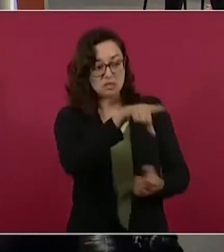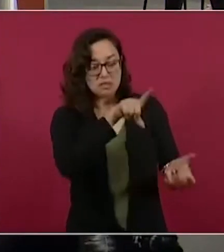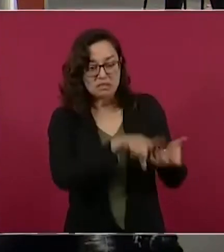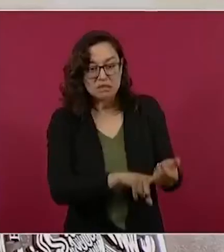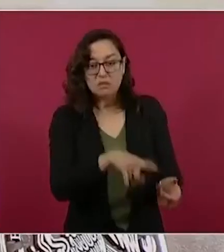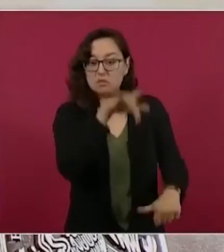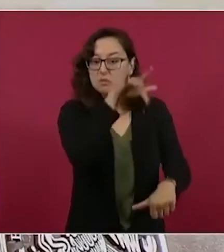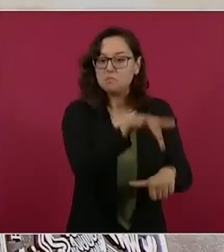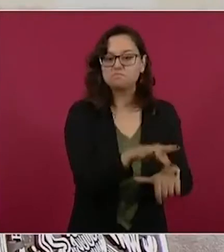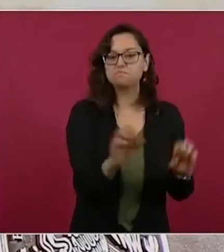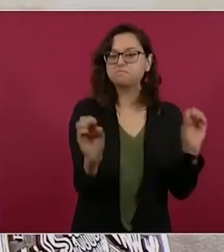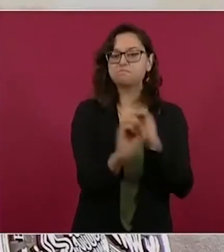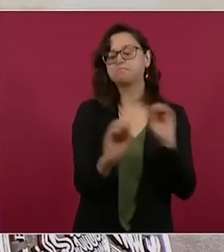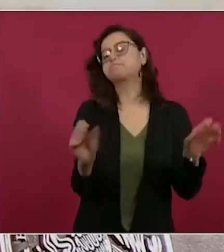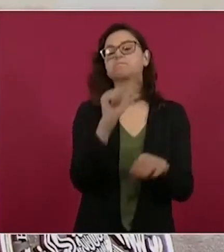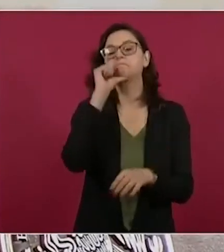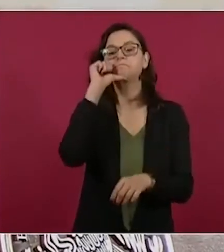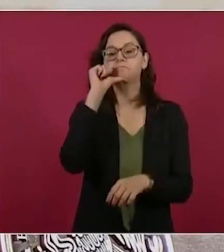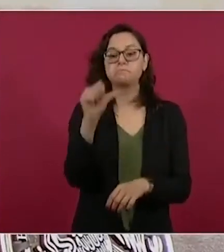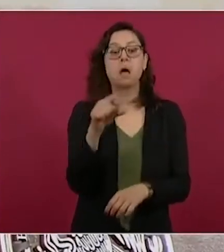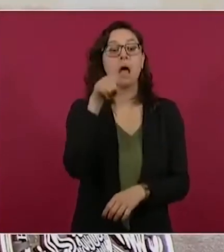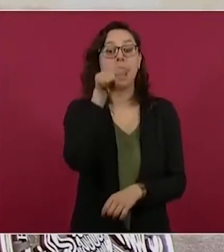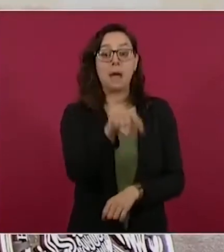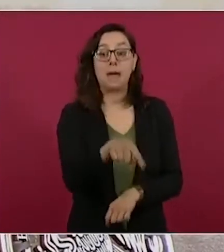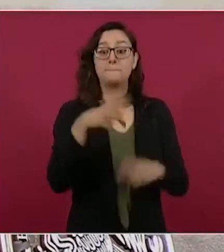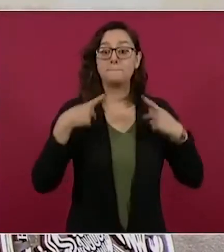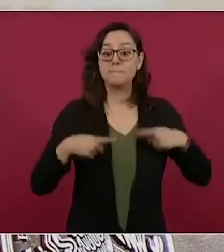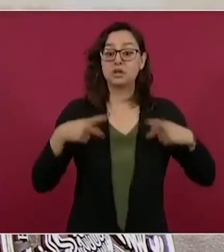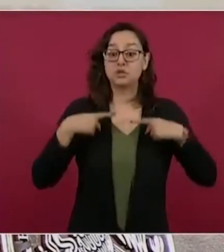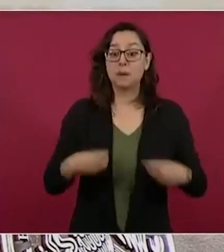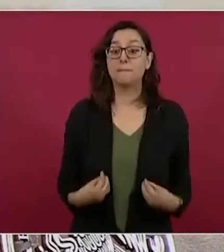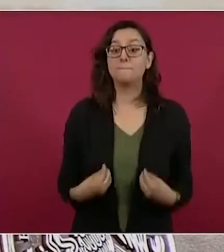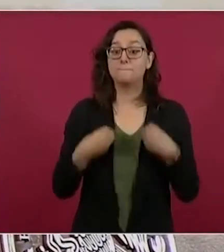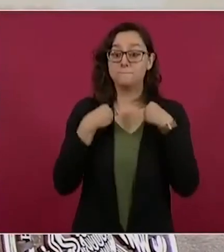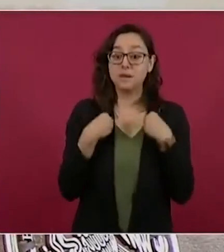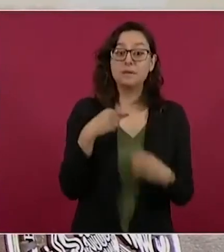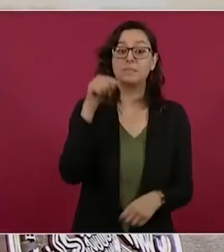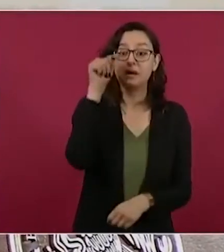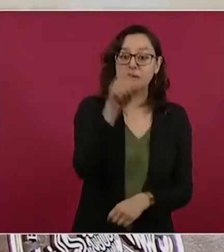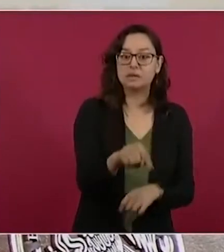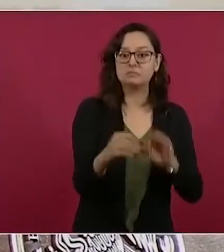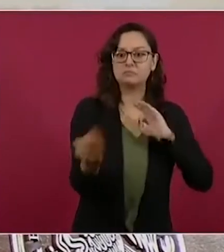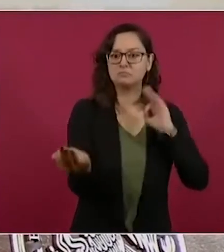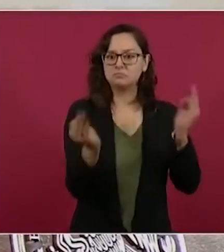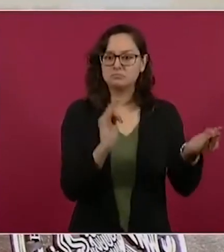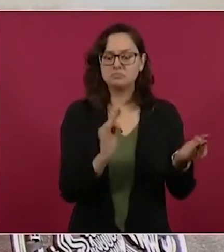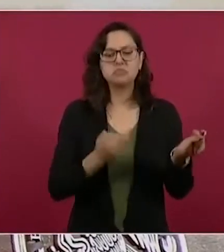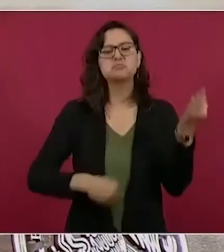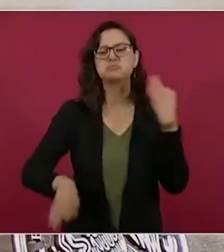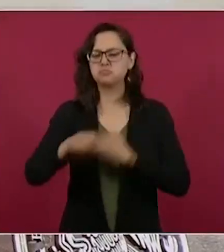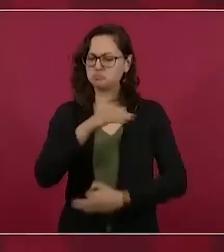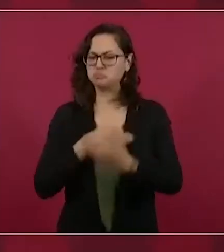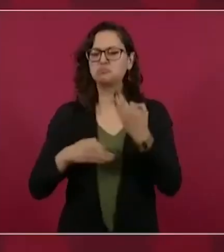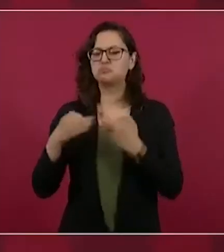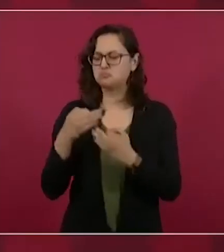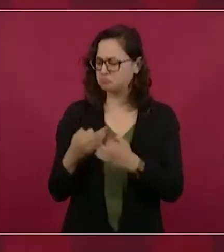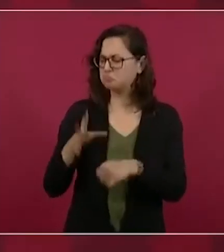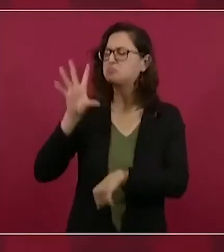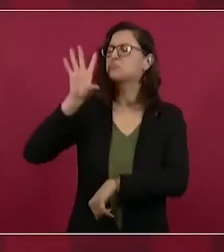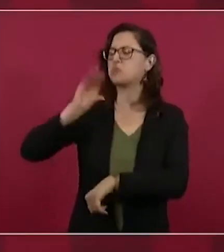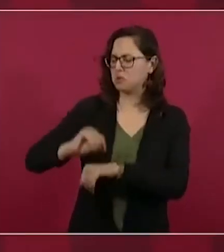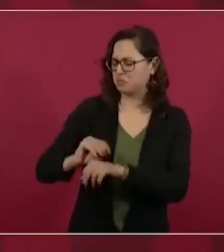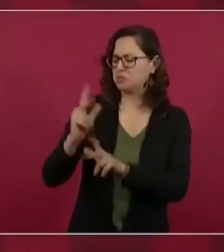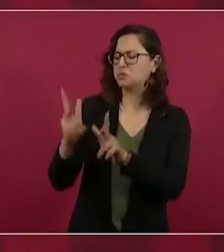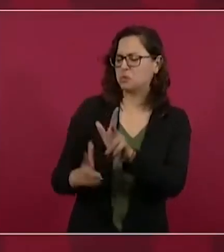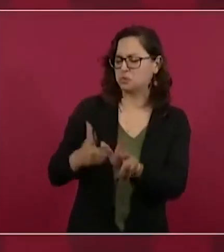pequeños propietarios, todos dieron su anuencia, pero este